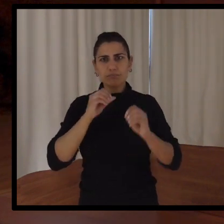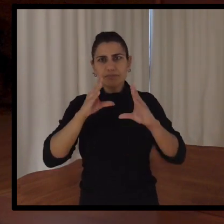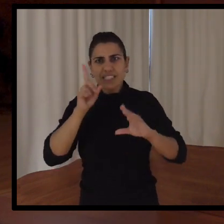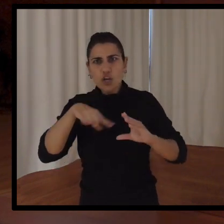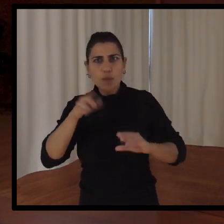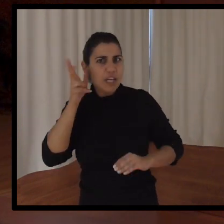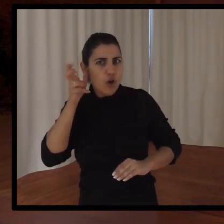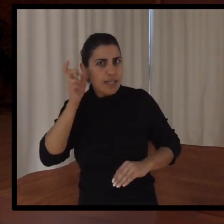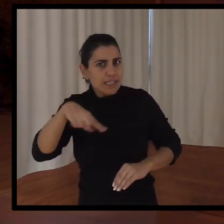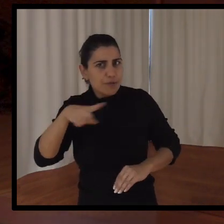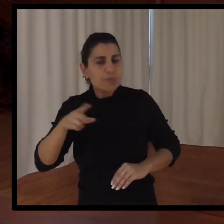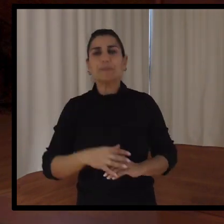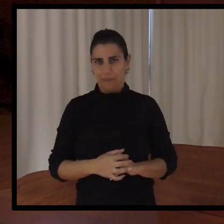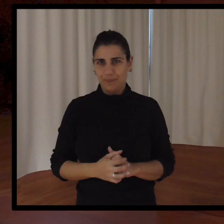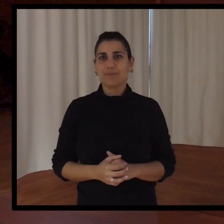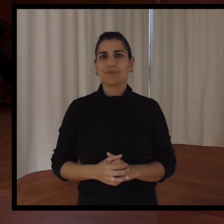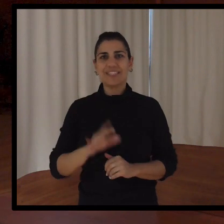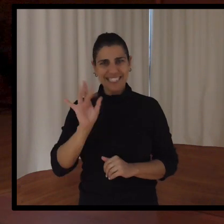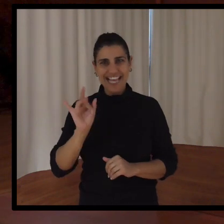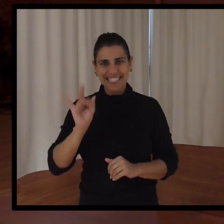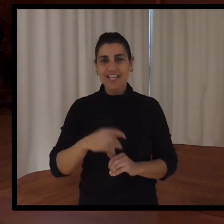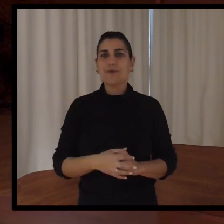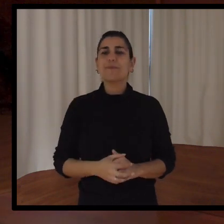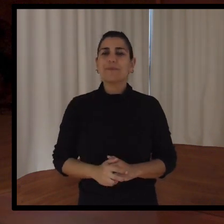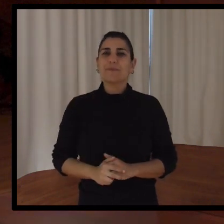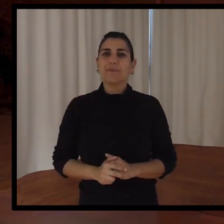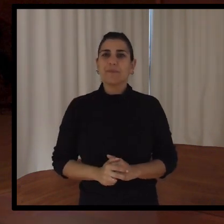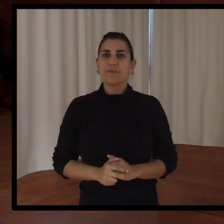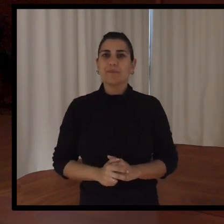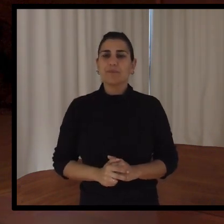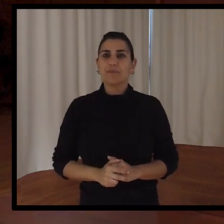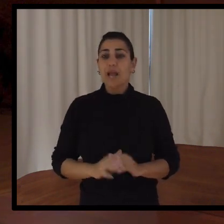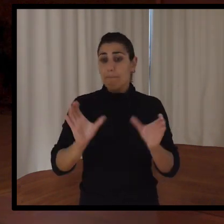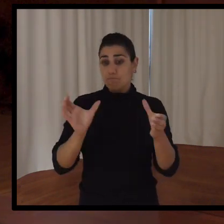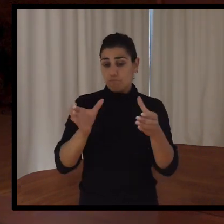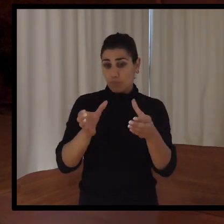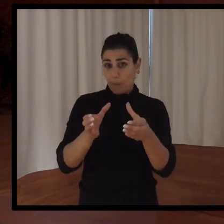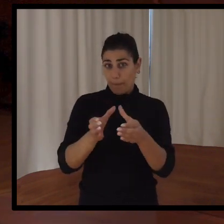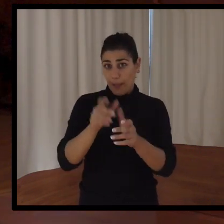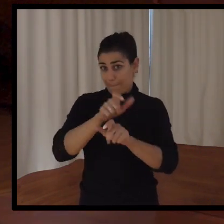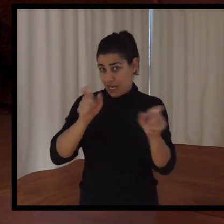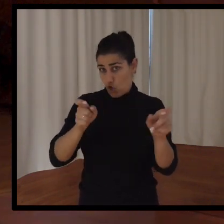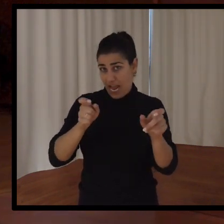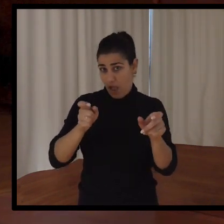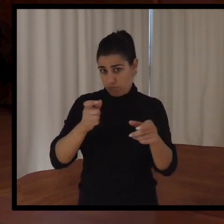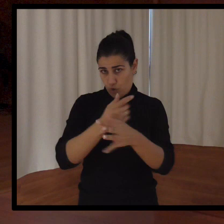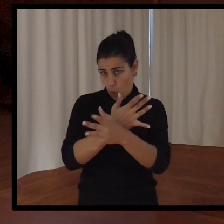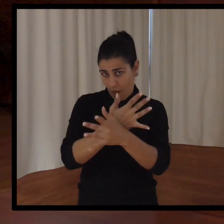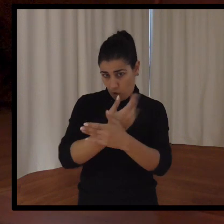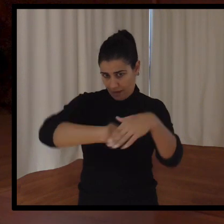¿Se oye? Sí. ¿Cómo llegan los jugadores o las jugadoras deberían llegar